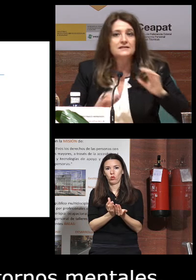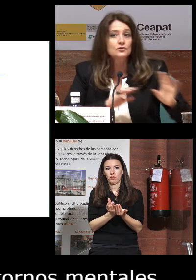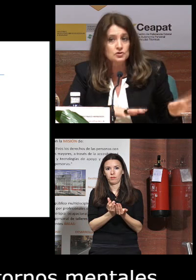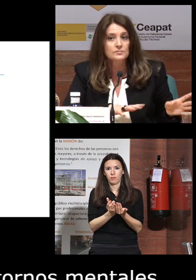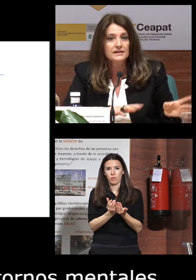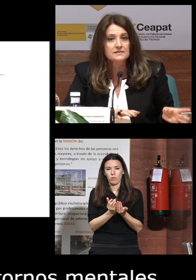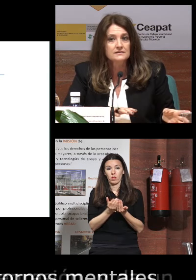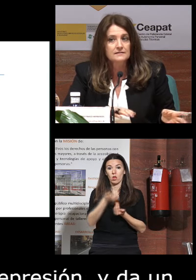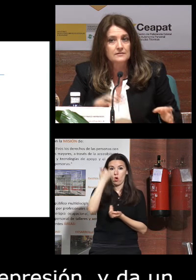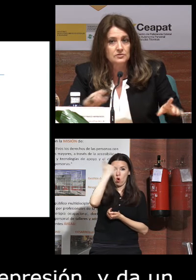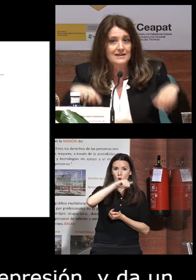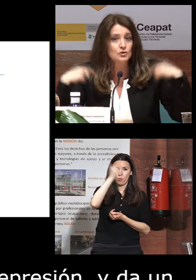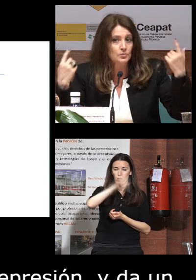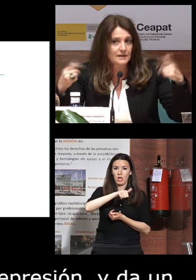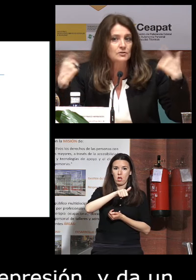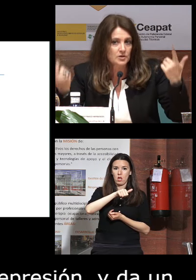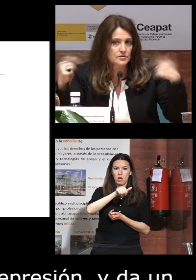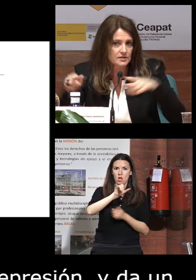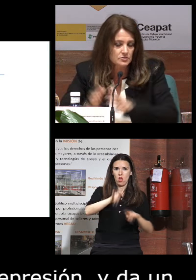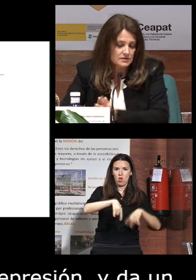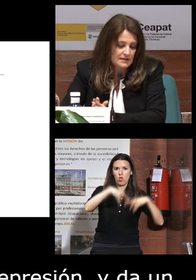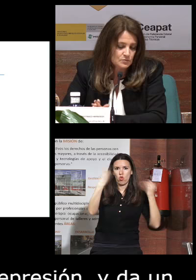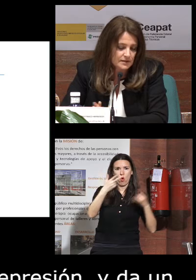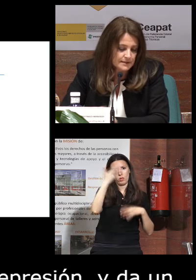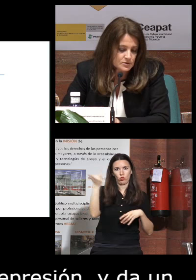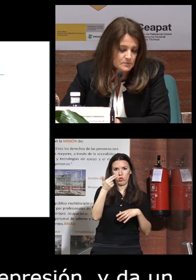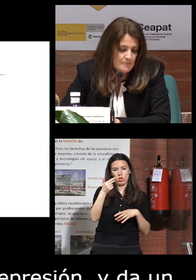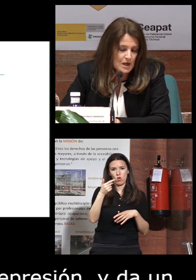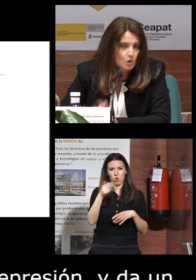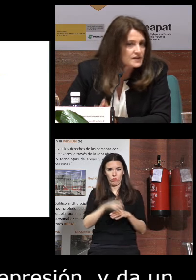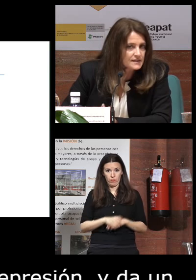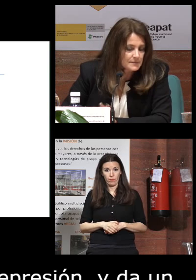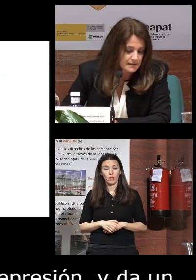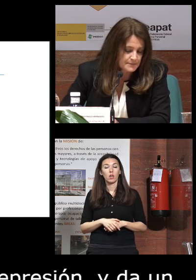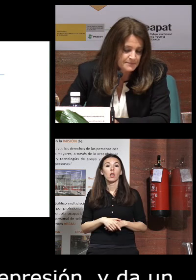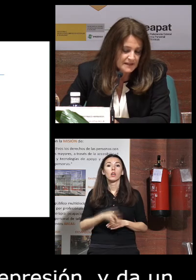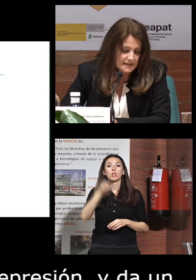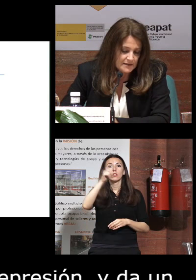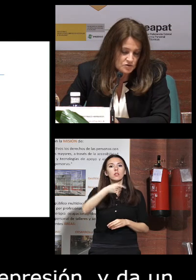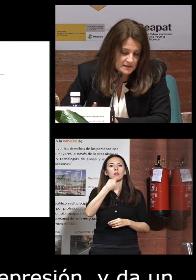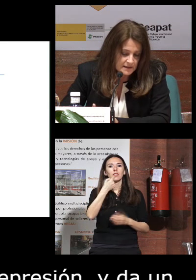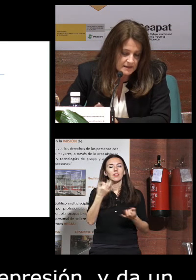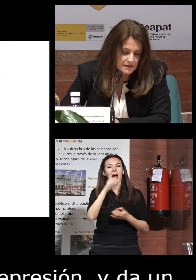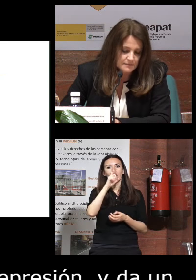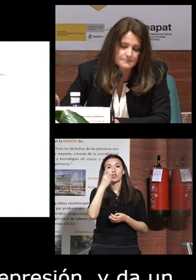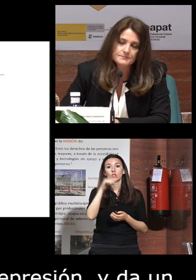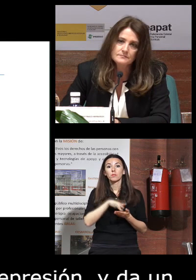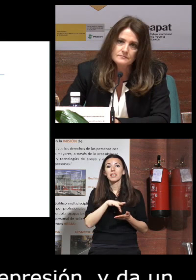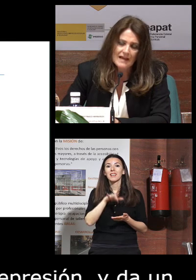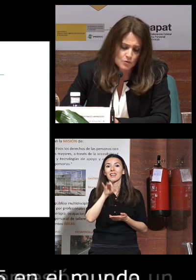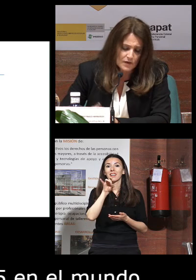siendo los hombres los que doblan el número de suicidios a las mujeres ¿no? o dice también que en 2015